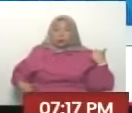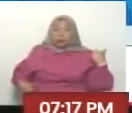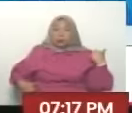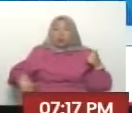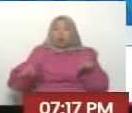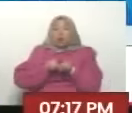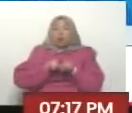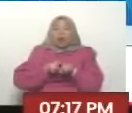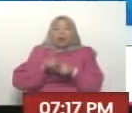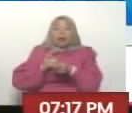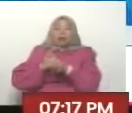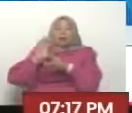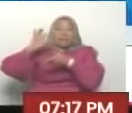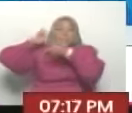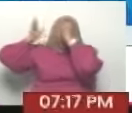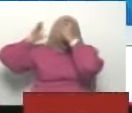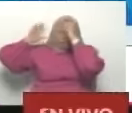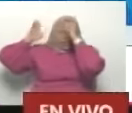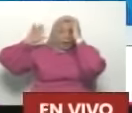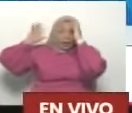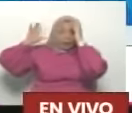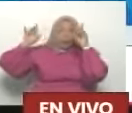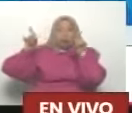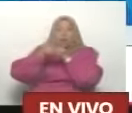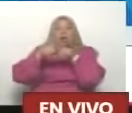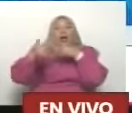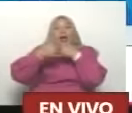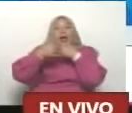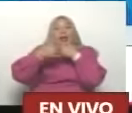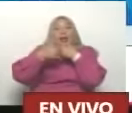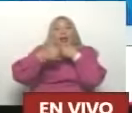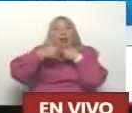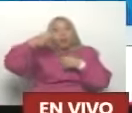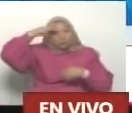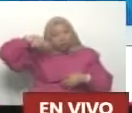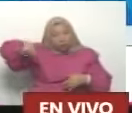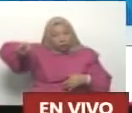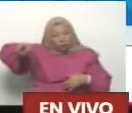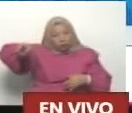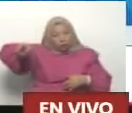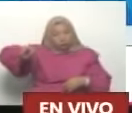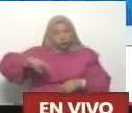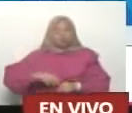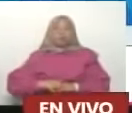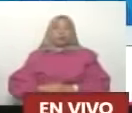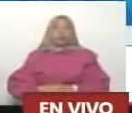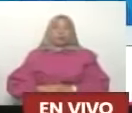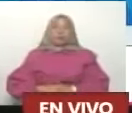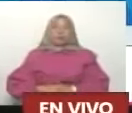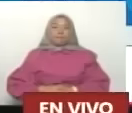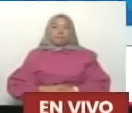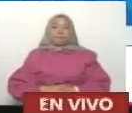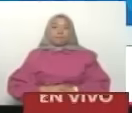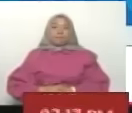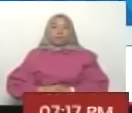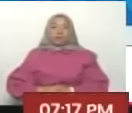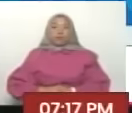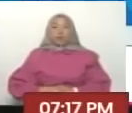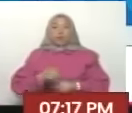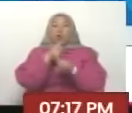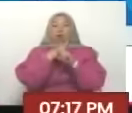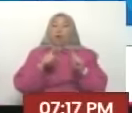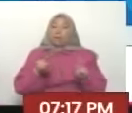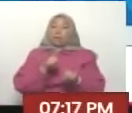desde Sudamérica en atacar al presidente López Obrador porque ellos no se atreven a atacar al